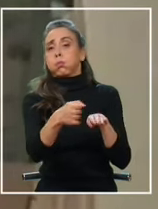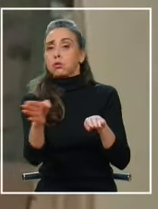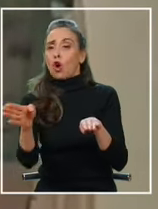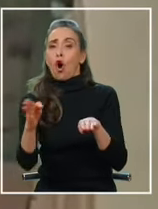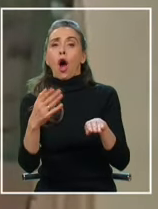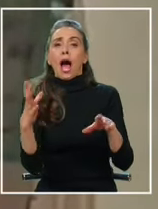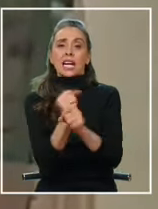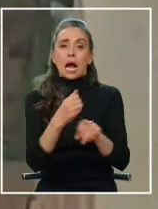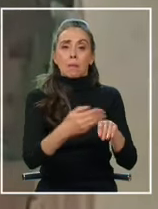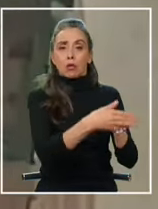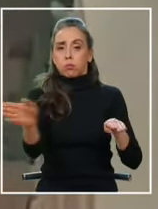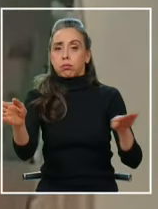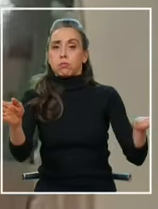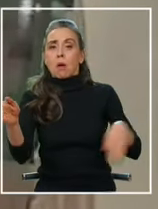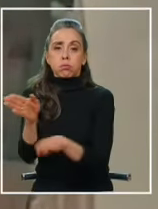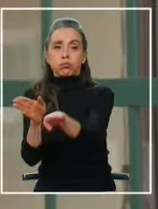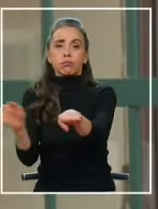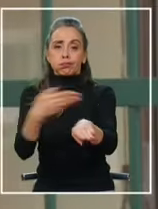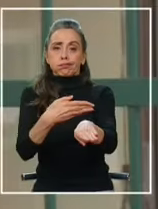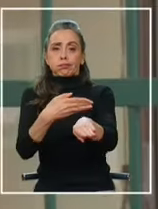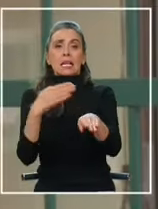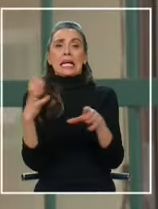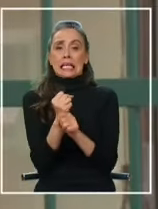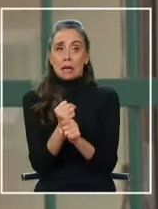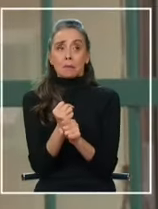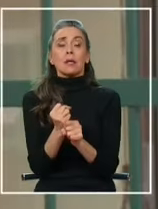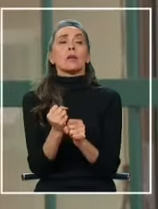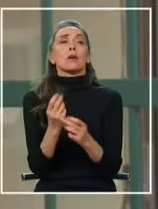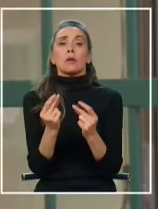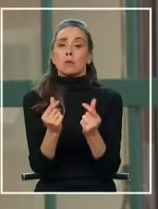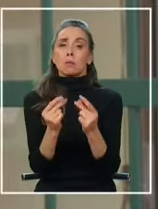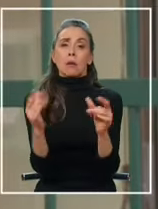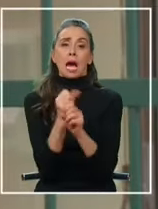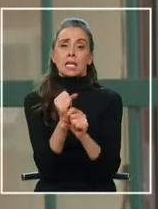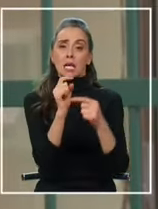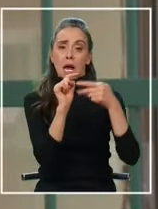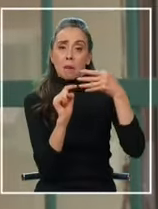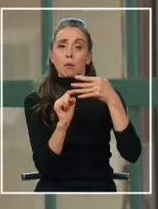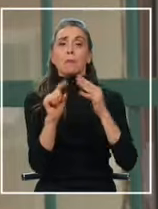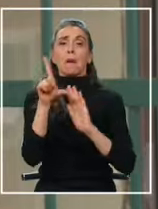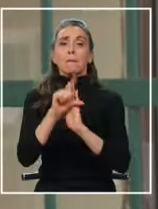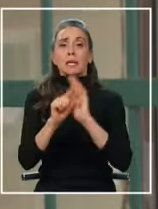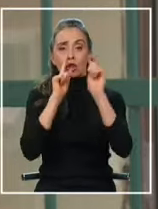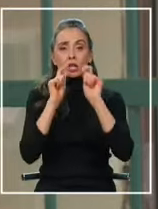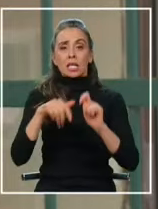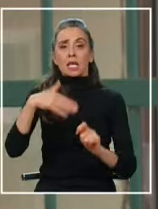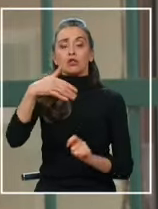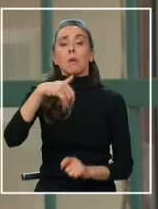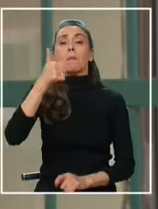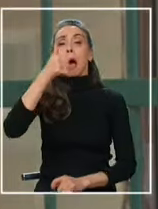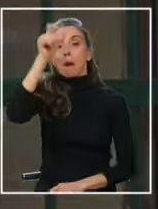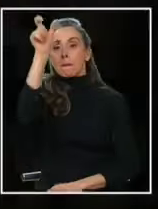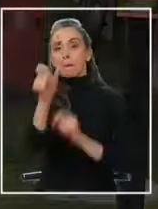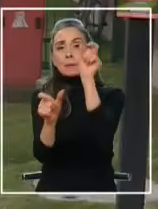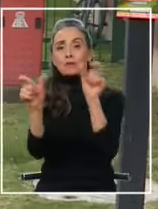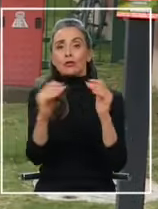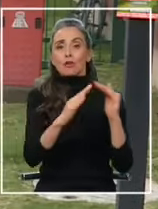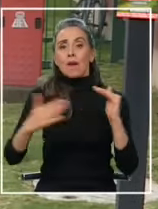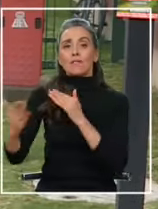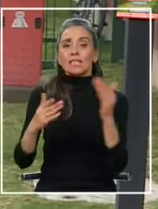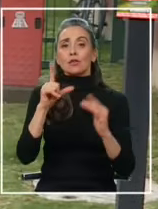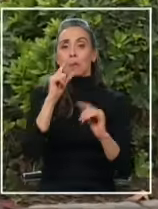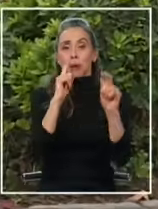medidas que tenemos que tomar para poder, digamos, minimizar los riesgos personales, sobre todo, de los vecinos.